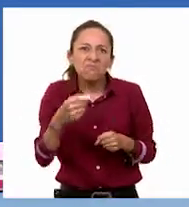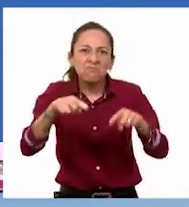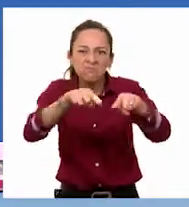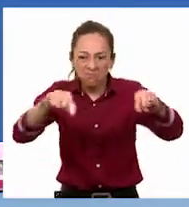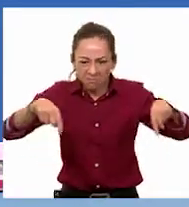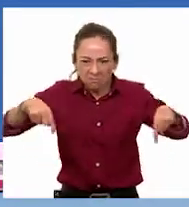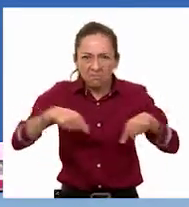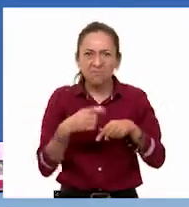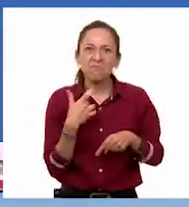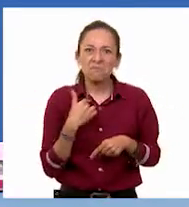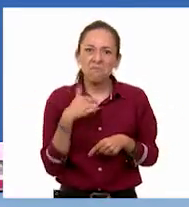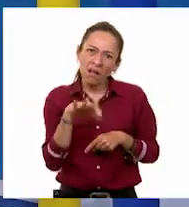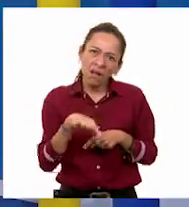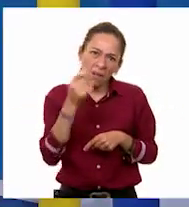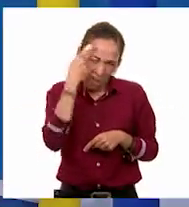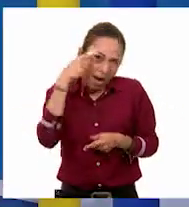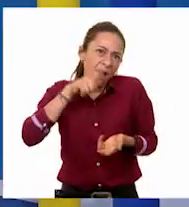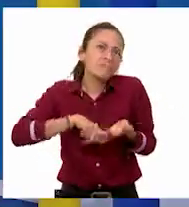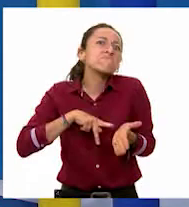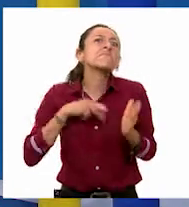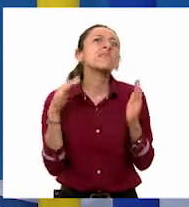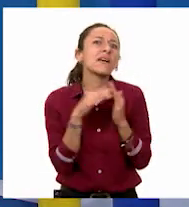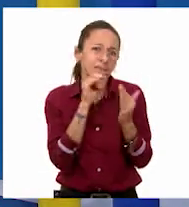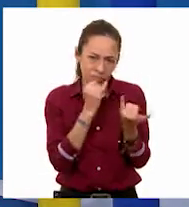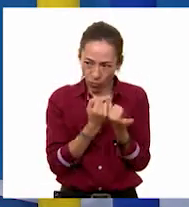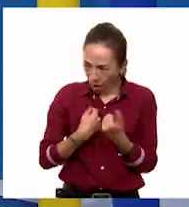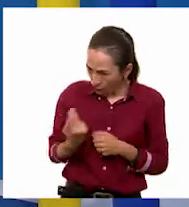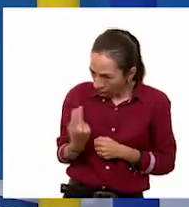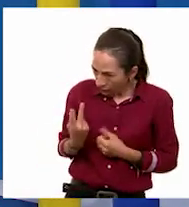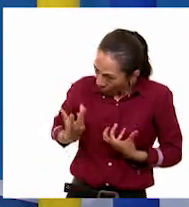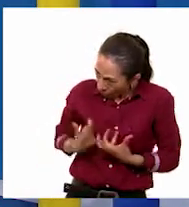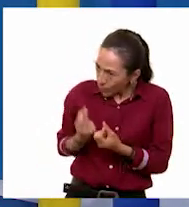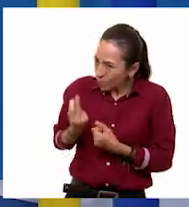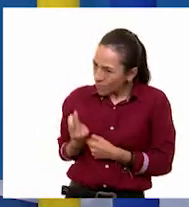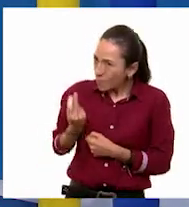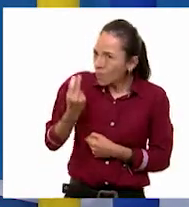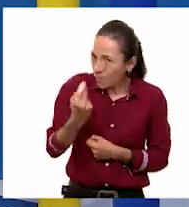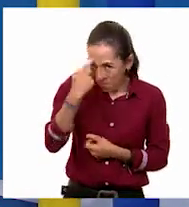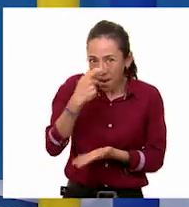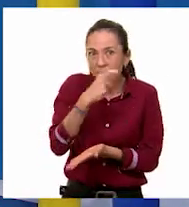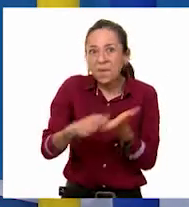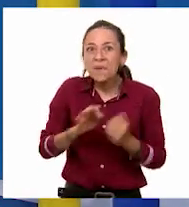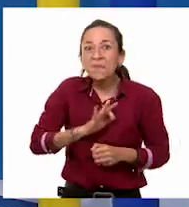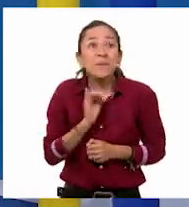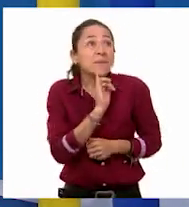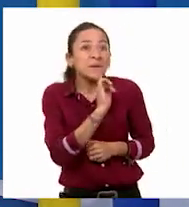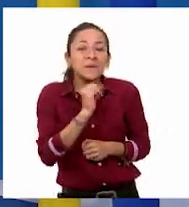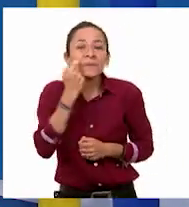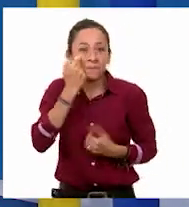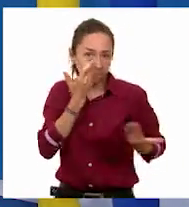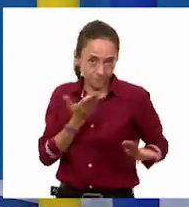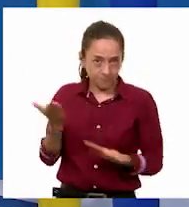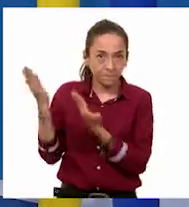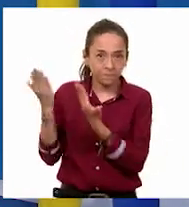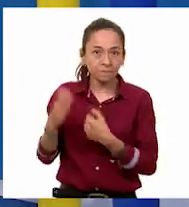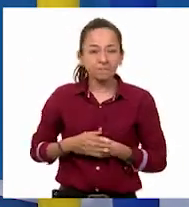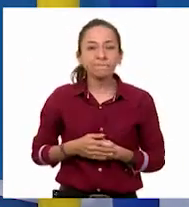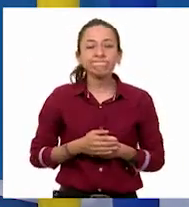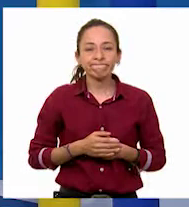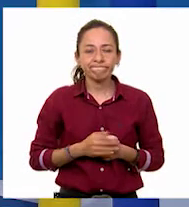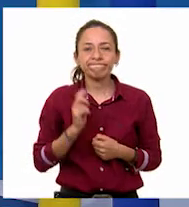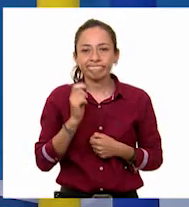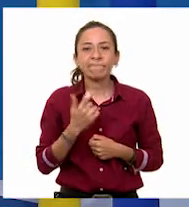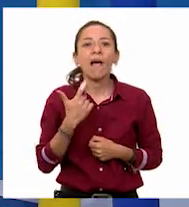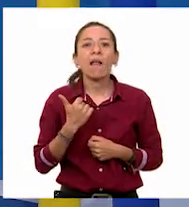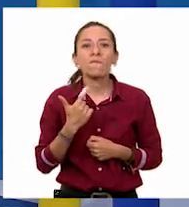¡Podemos ir juntos! Entonces, a comprarla, Raúl. Muy bien. Sí. A ver, mira, Raúlito. Estas son las alfombras que revisé. Solo